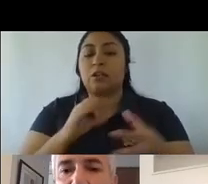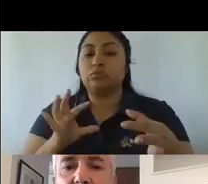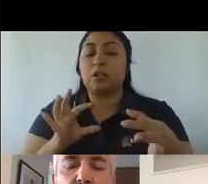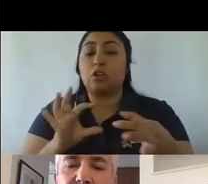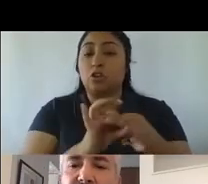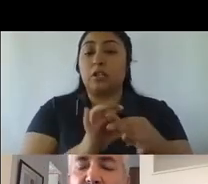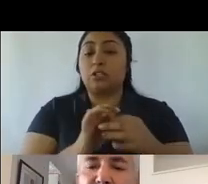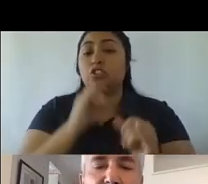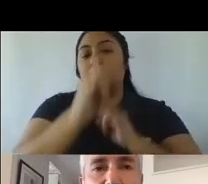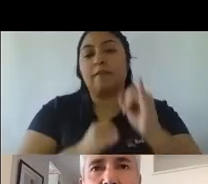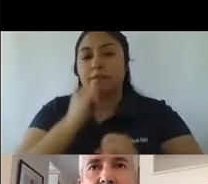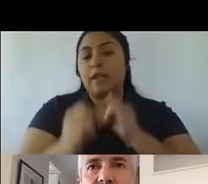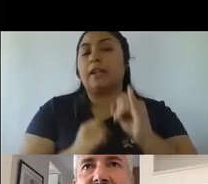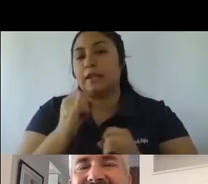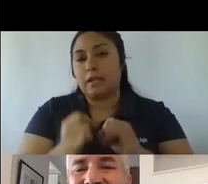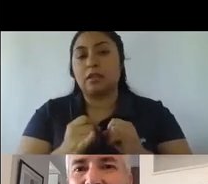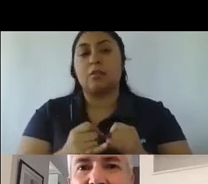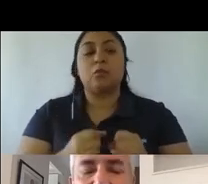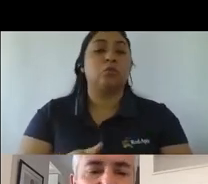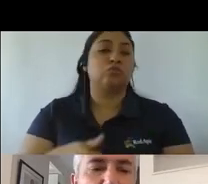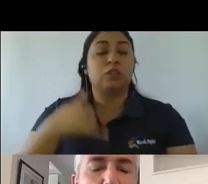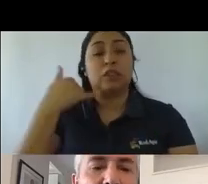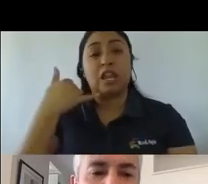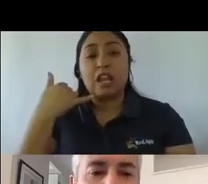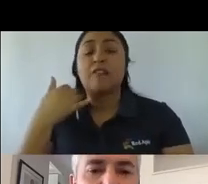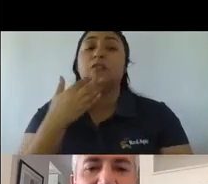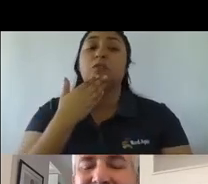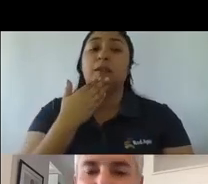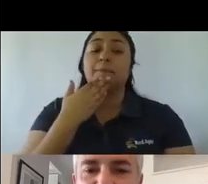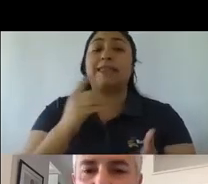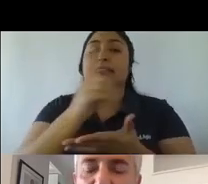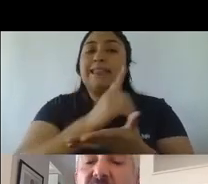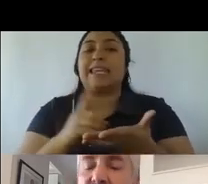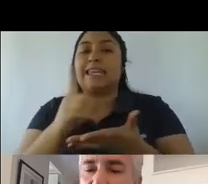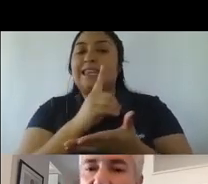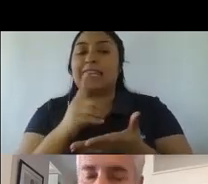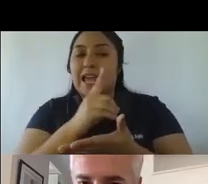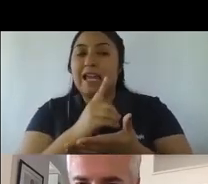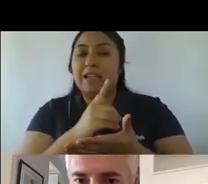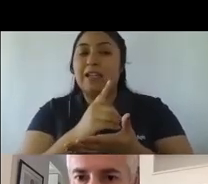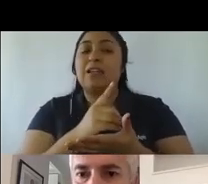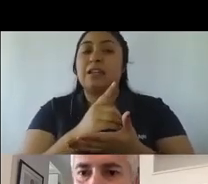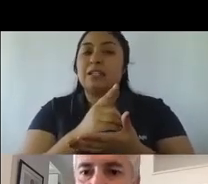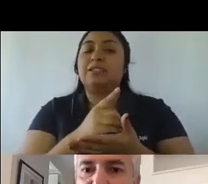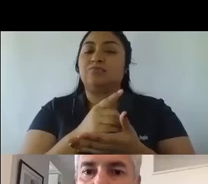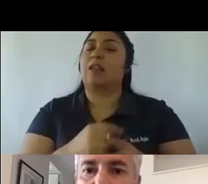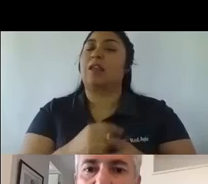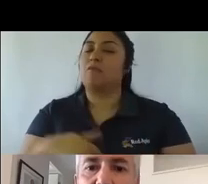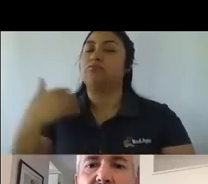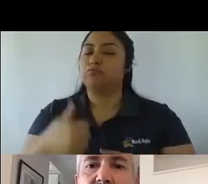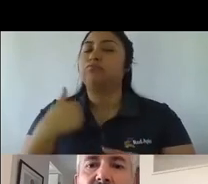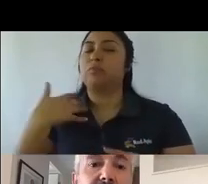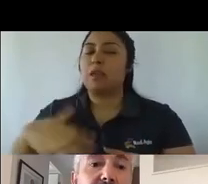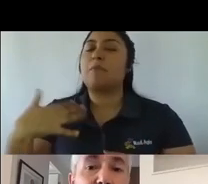mobile. Hoy día ha admitido que digital sea un canal tremendamente eficiente para hacer comunicación de marca.